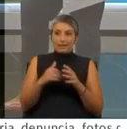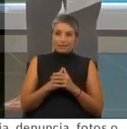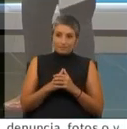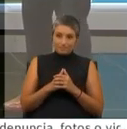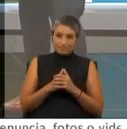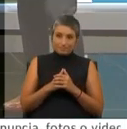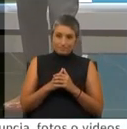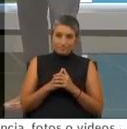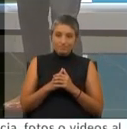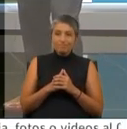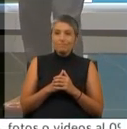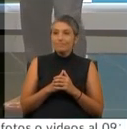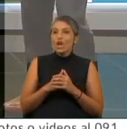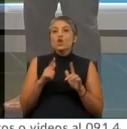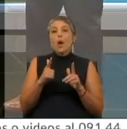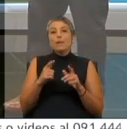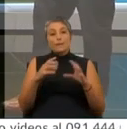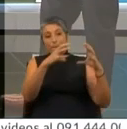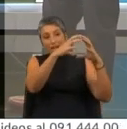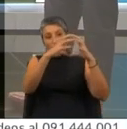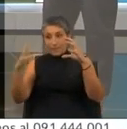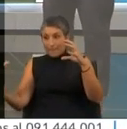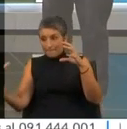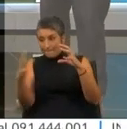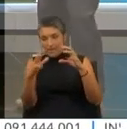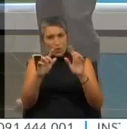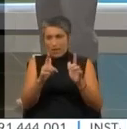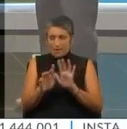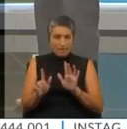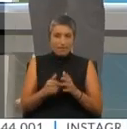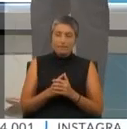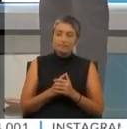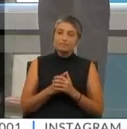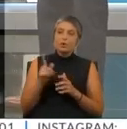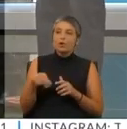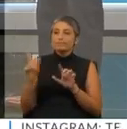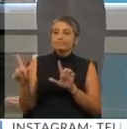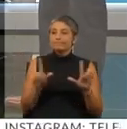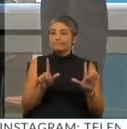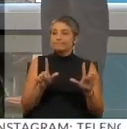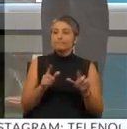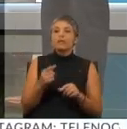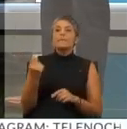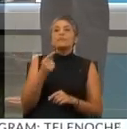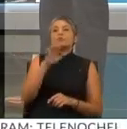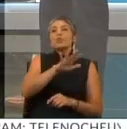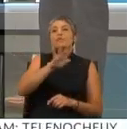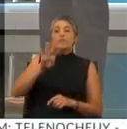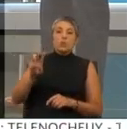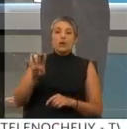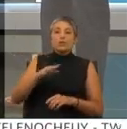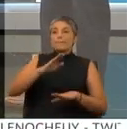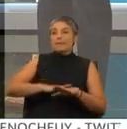No ve un movimiento de la mano al balón. Vamos con otra, vamos con otra. ver. Minuto 54, Danubio. Acá tenemos un